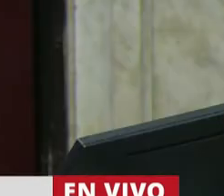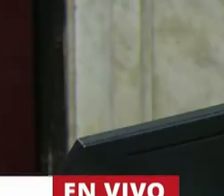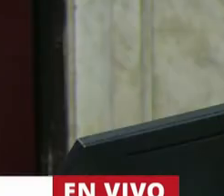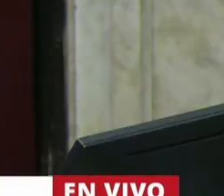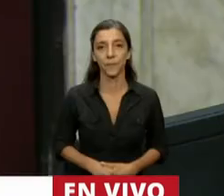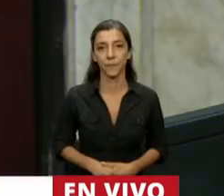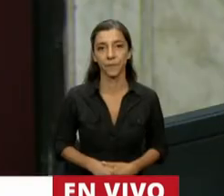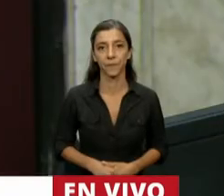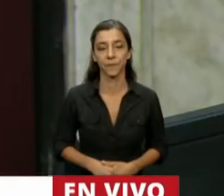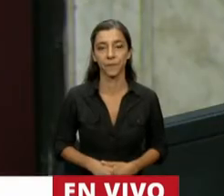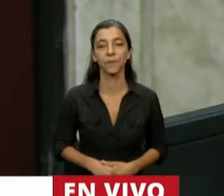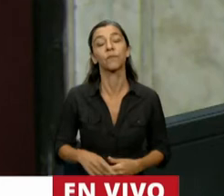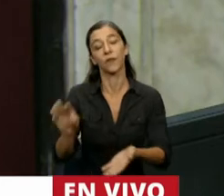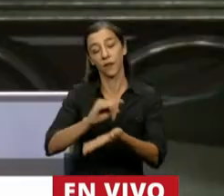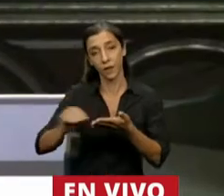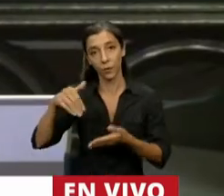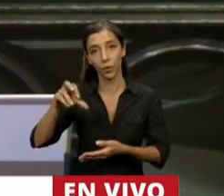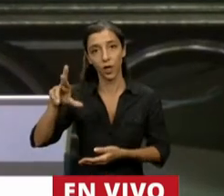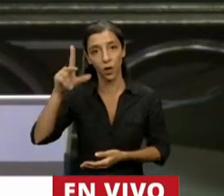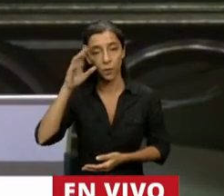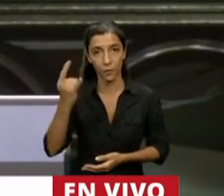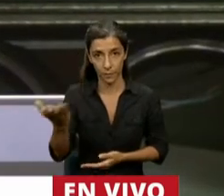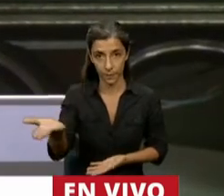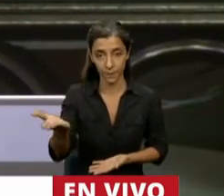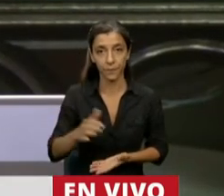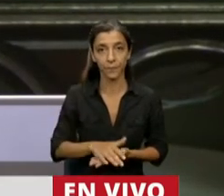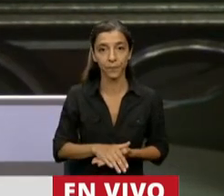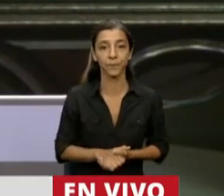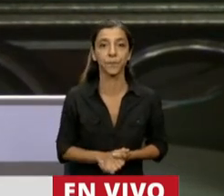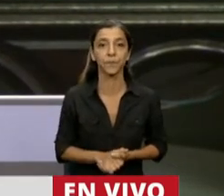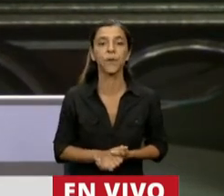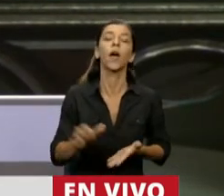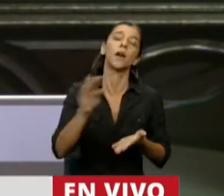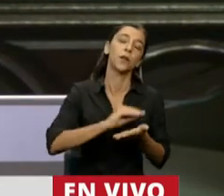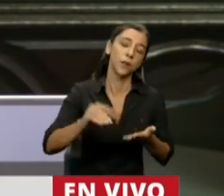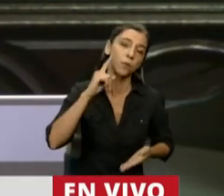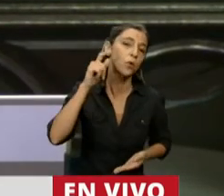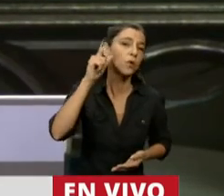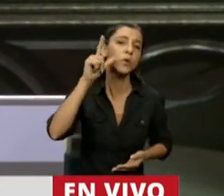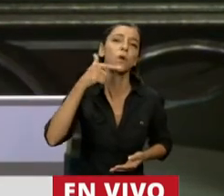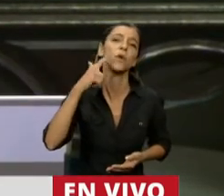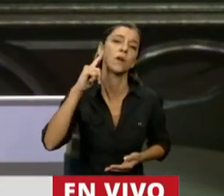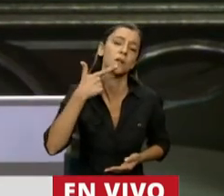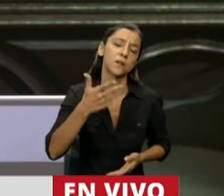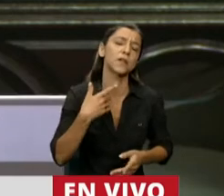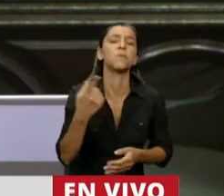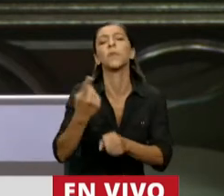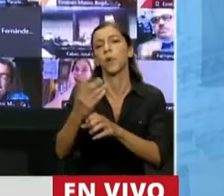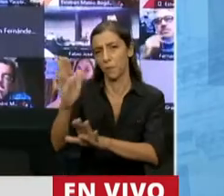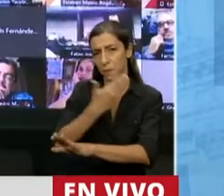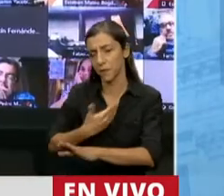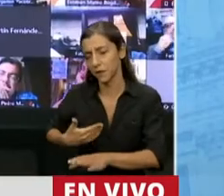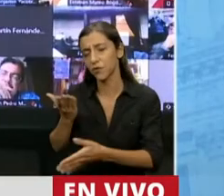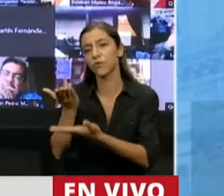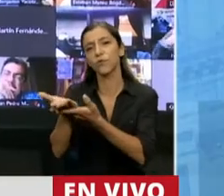Diputada Morón, en el uso de la palabra. Diputado Iglesias, en primer lugar, Presidente, yo le pedí